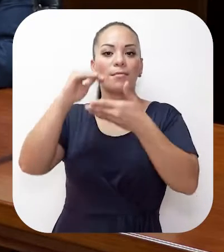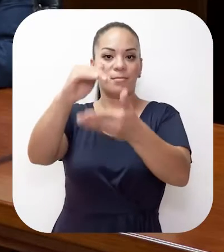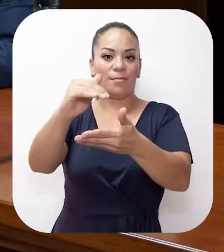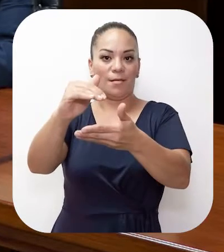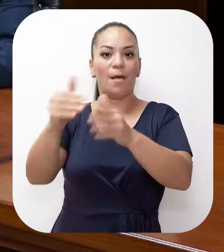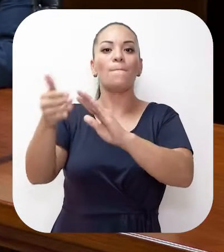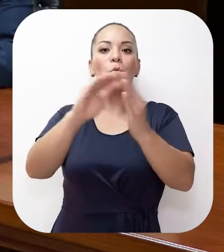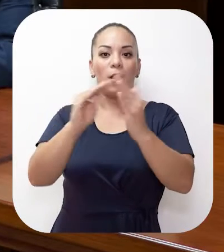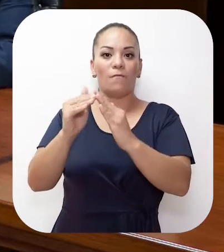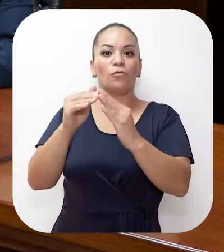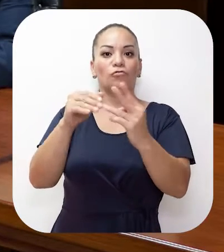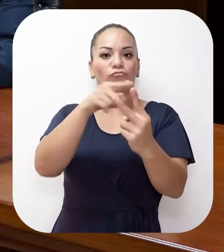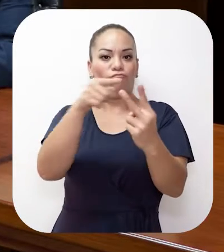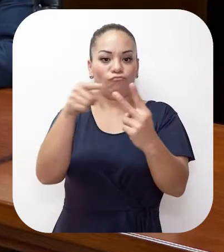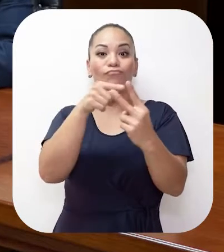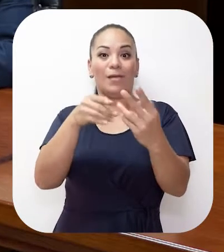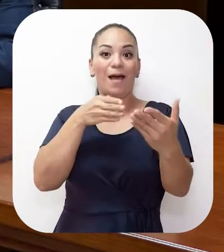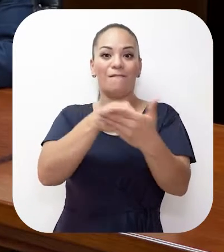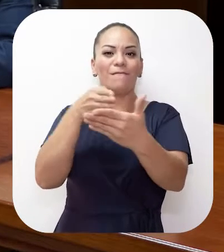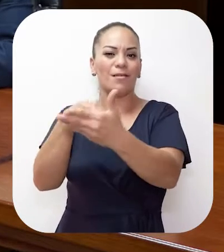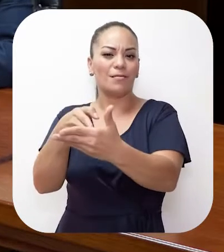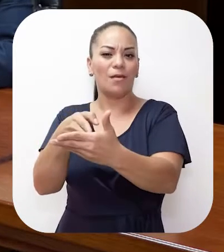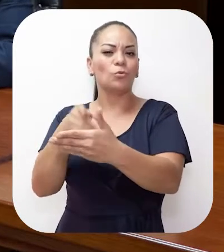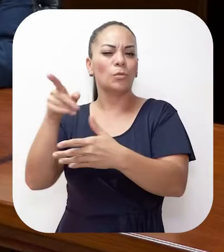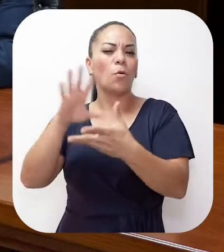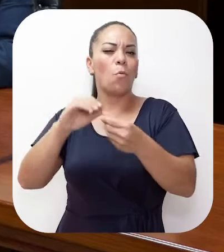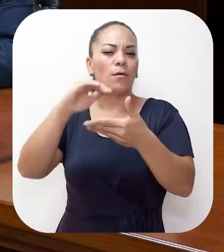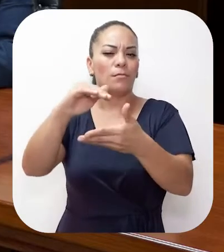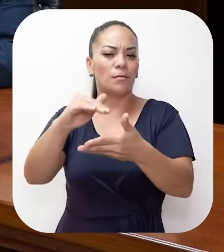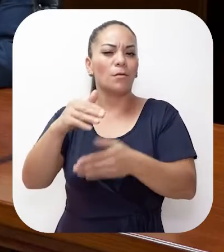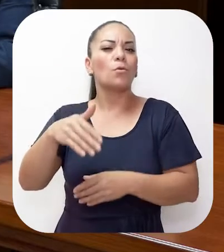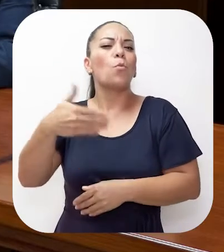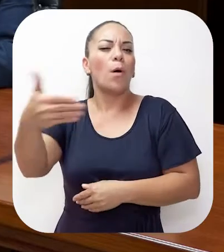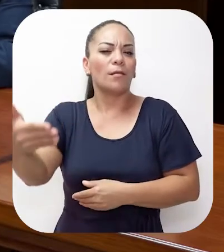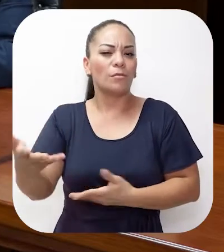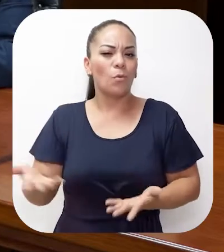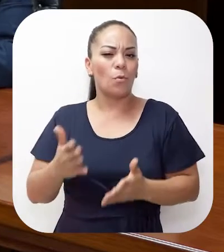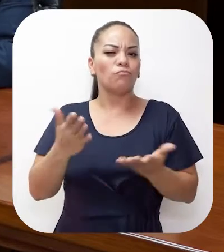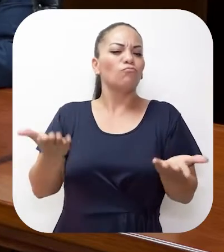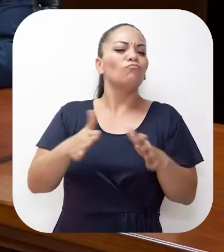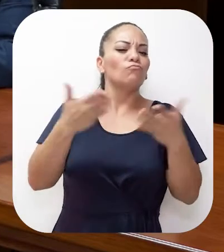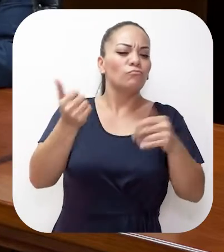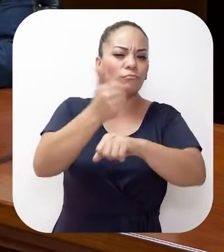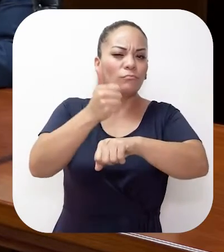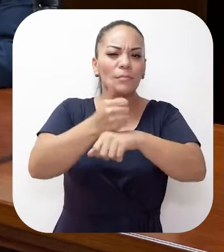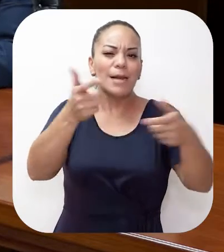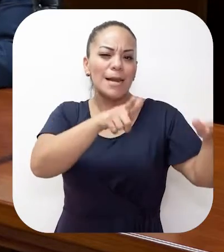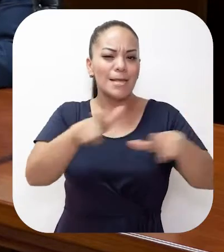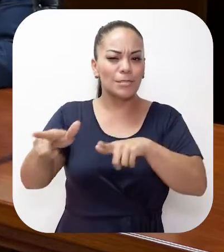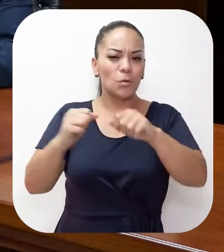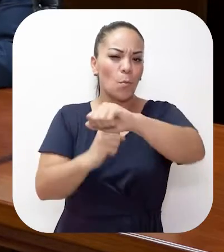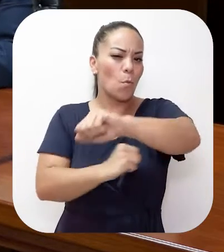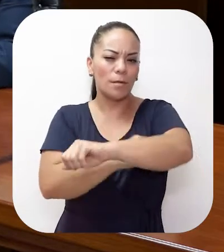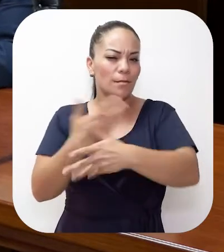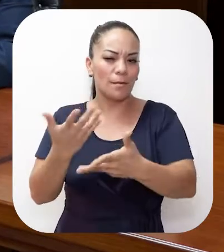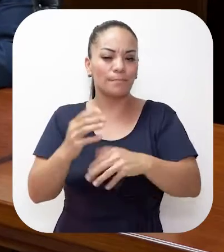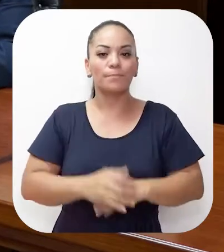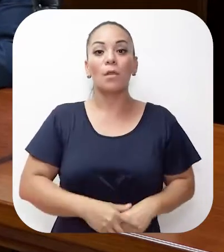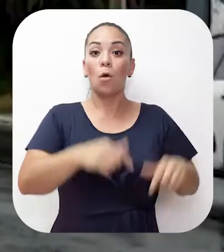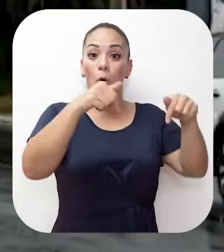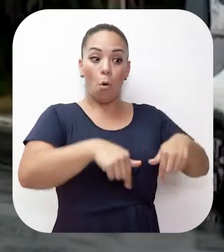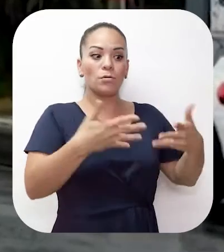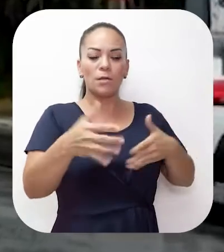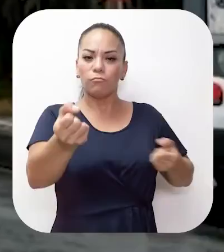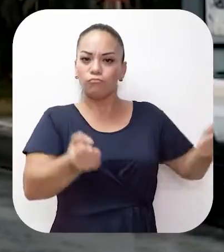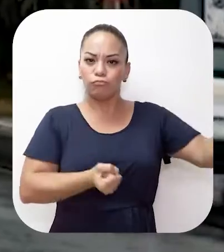a los pueblos afectados cómo y cuándo van a estar estos puentes listos y qué sigue. El día de